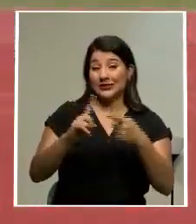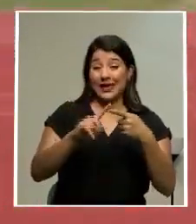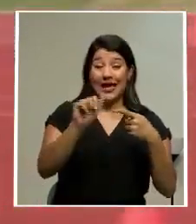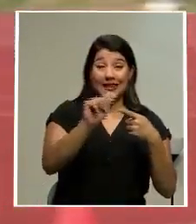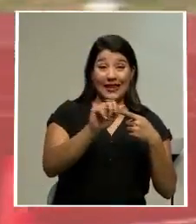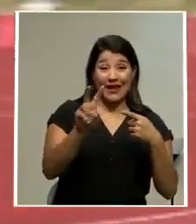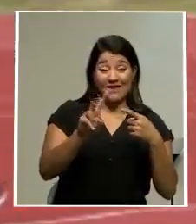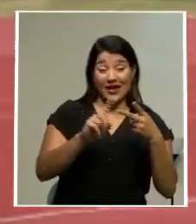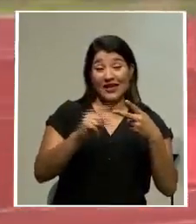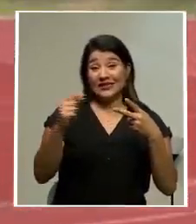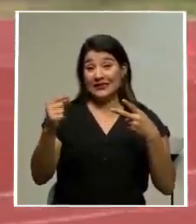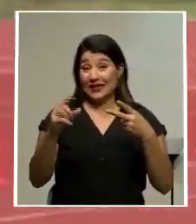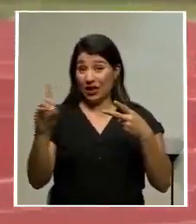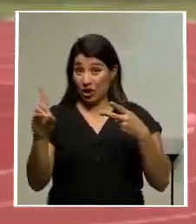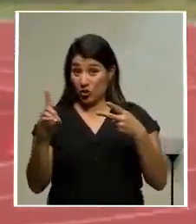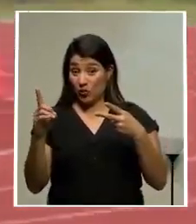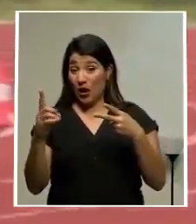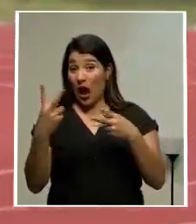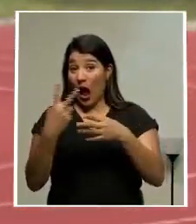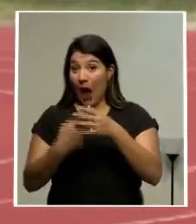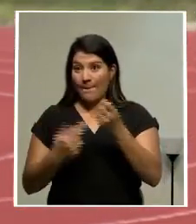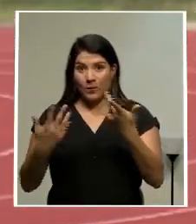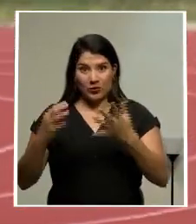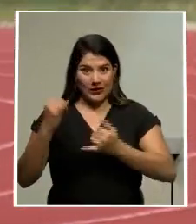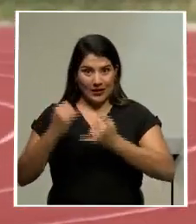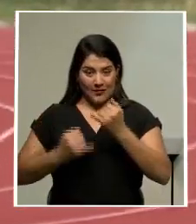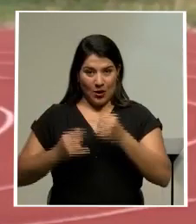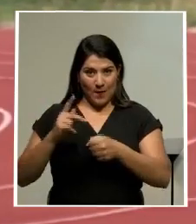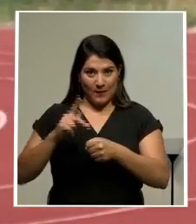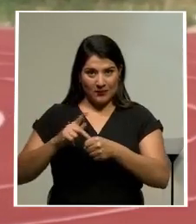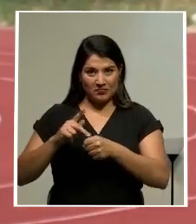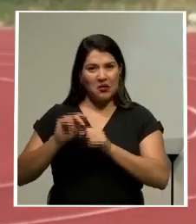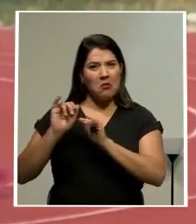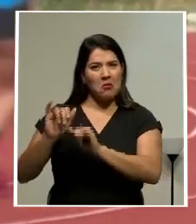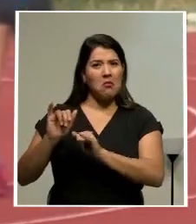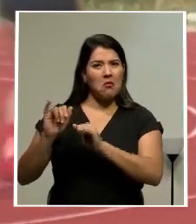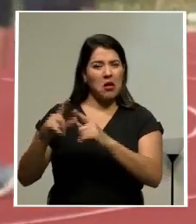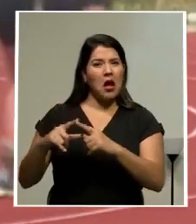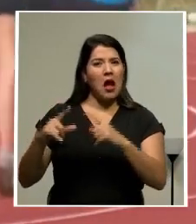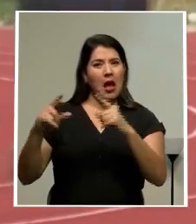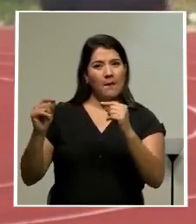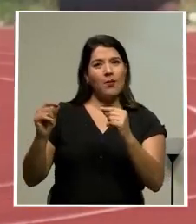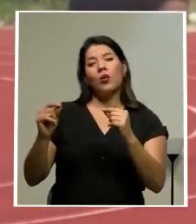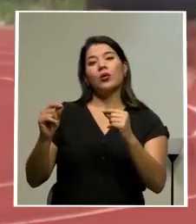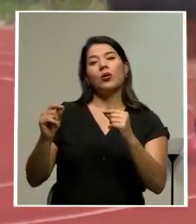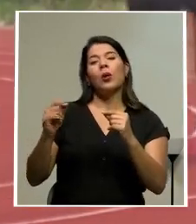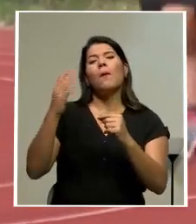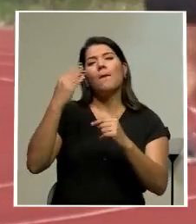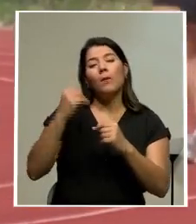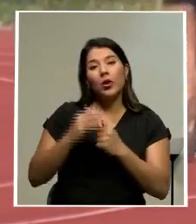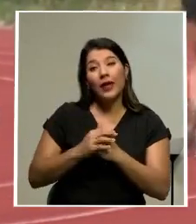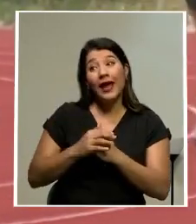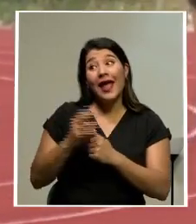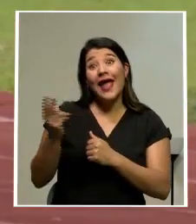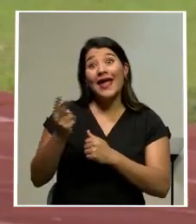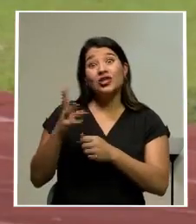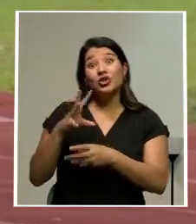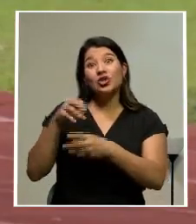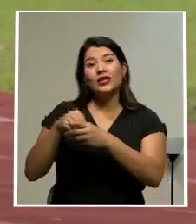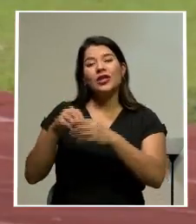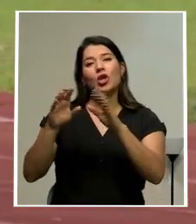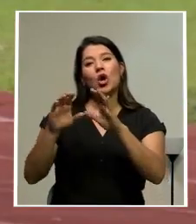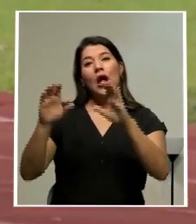Gerald Drummond, ambos ya sin participación deportiva, se quedaron en Japón unos días más debido a que forman parte de un